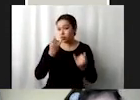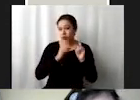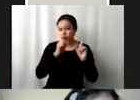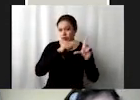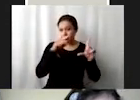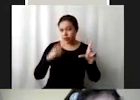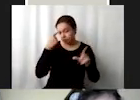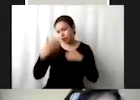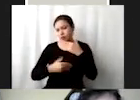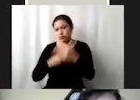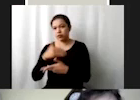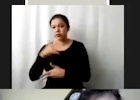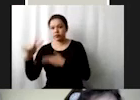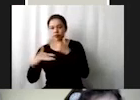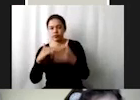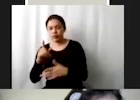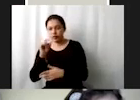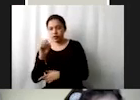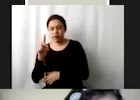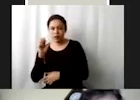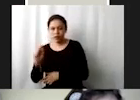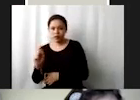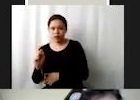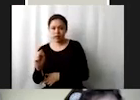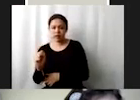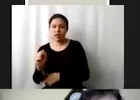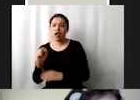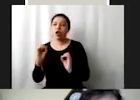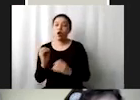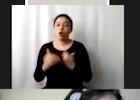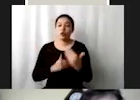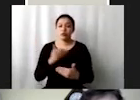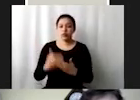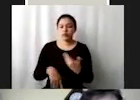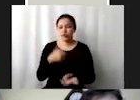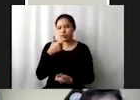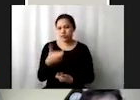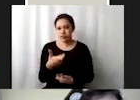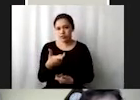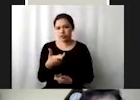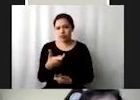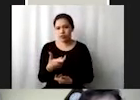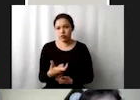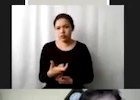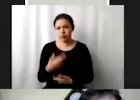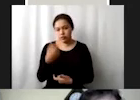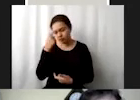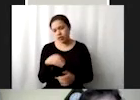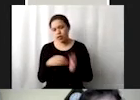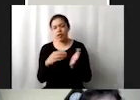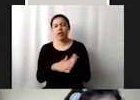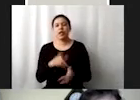procesos de medio ambiente con los ODS o los procesos económicos con la agenda 2030